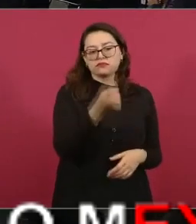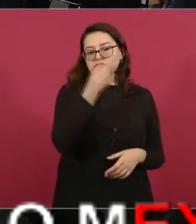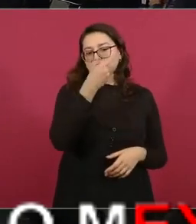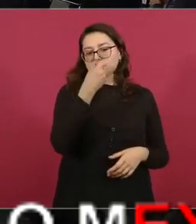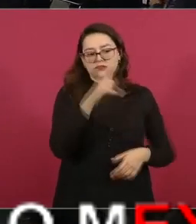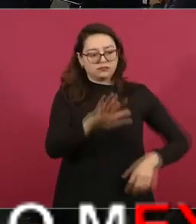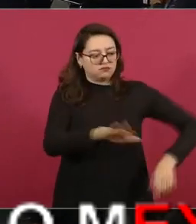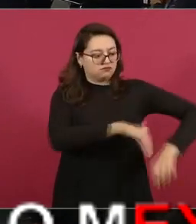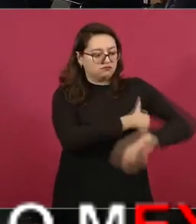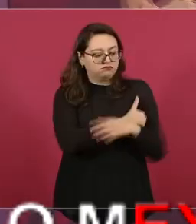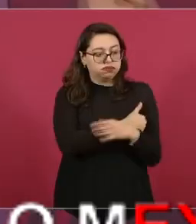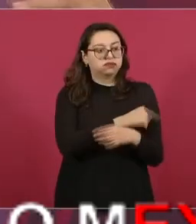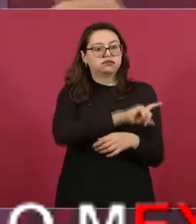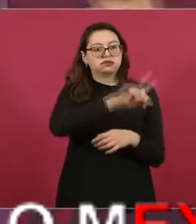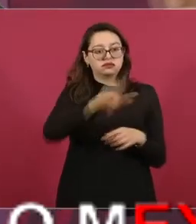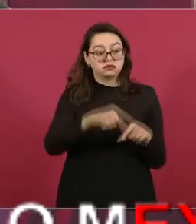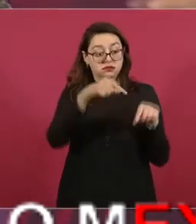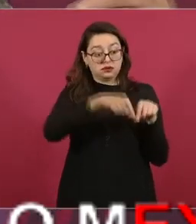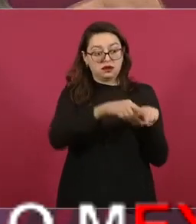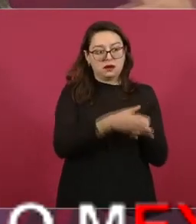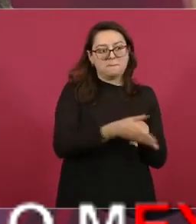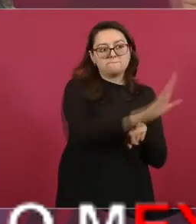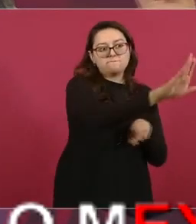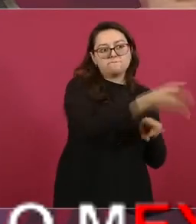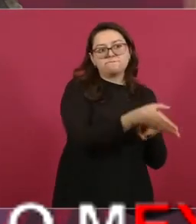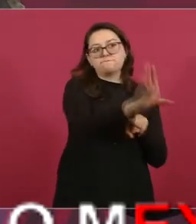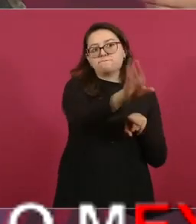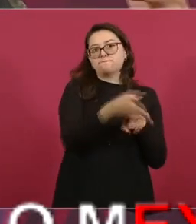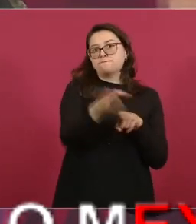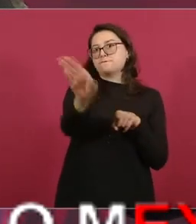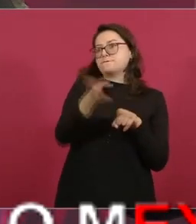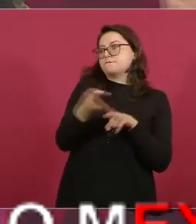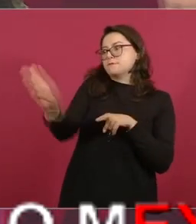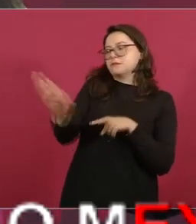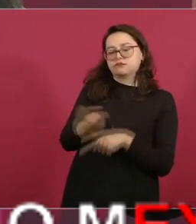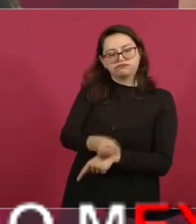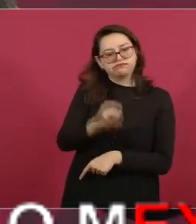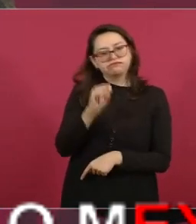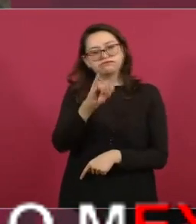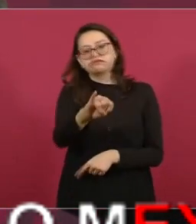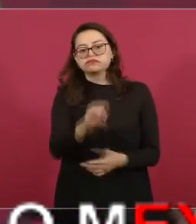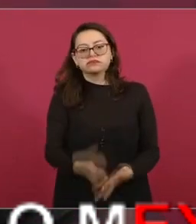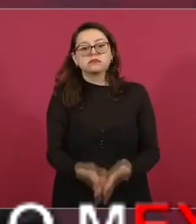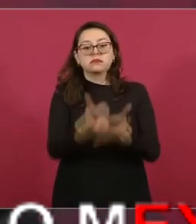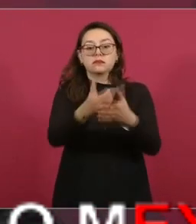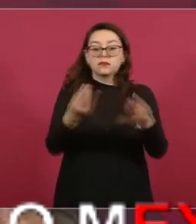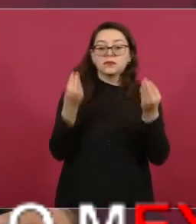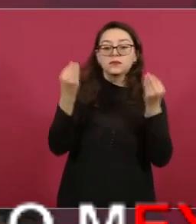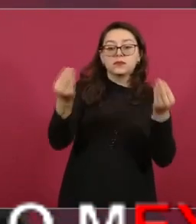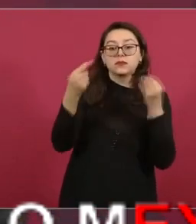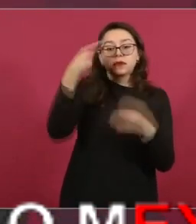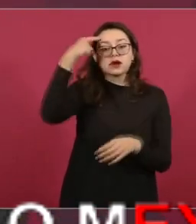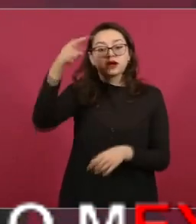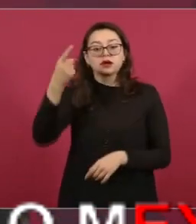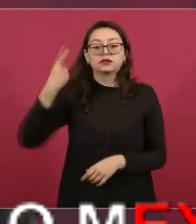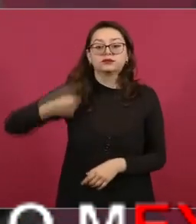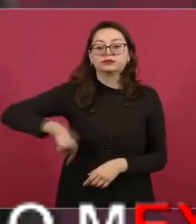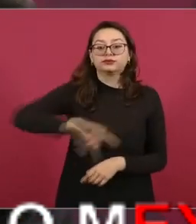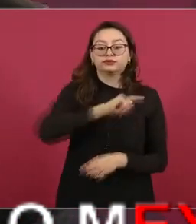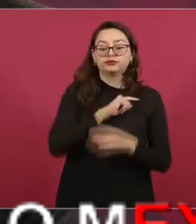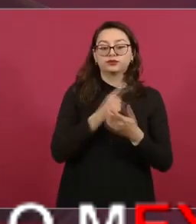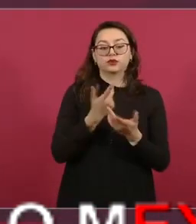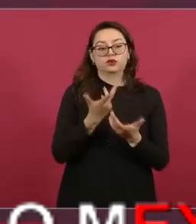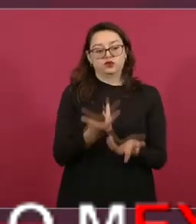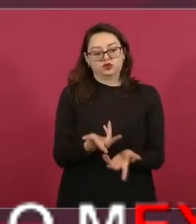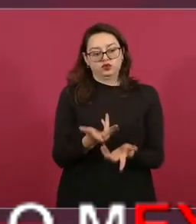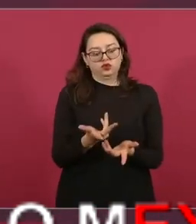porque nos va a ayudar a almacenar con equipos